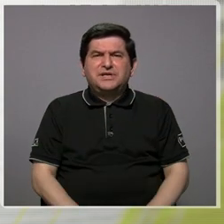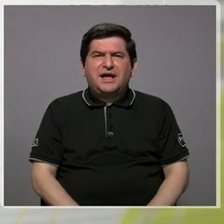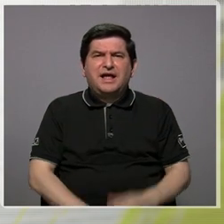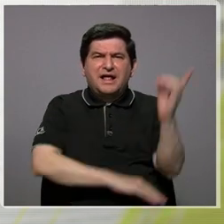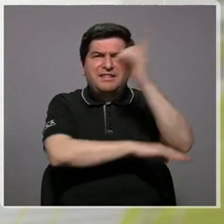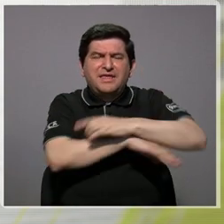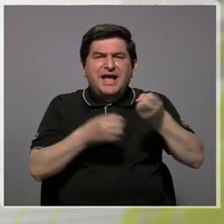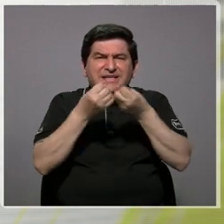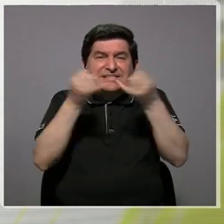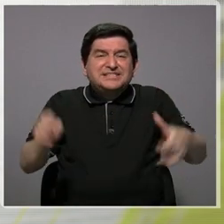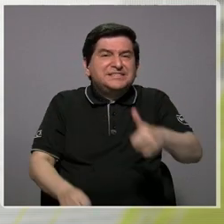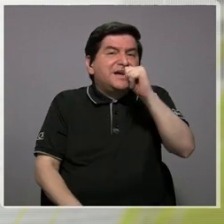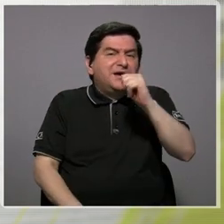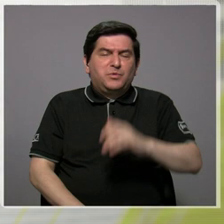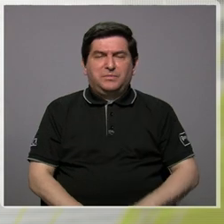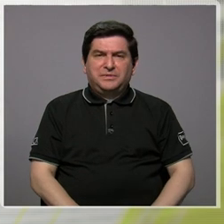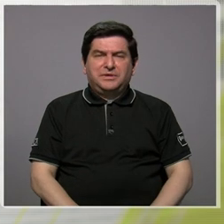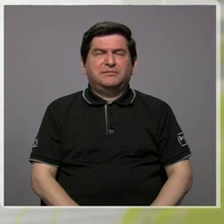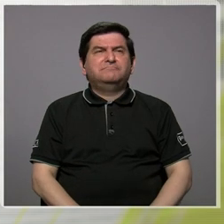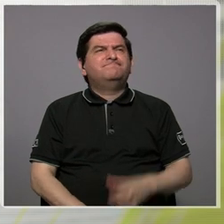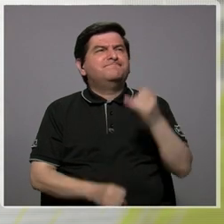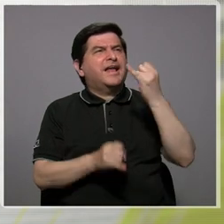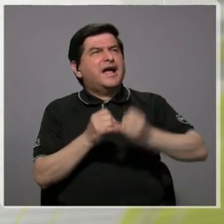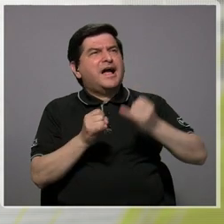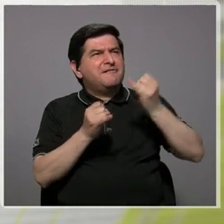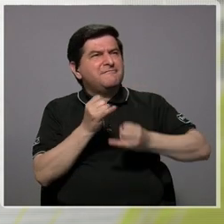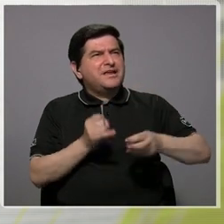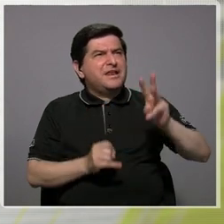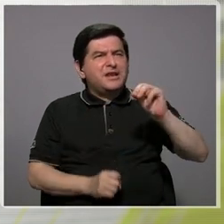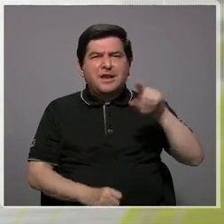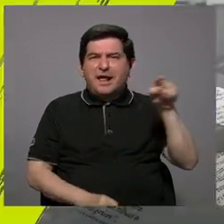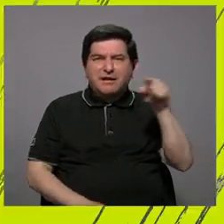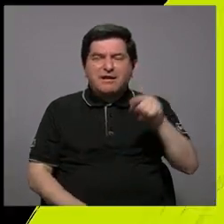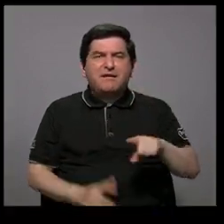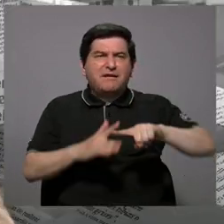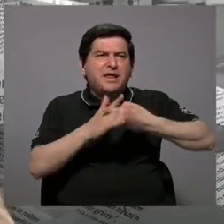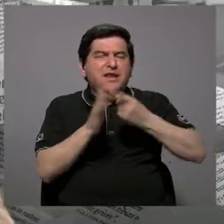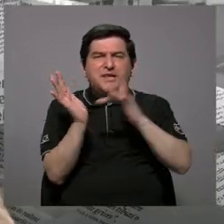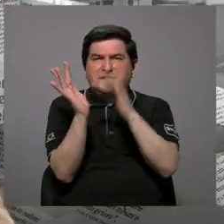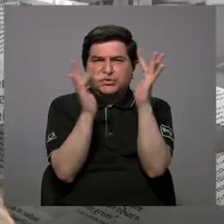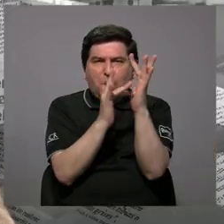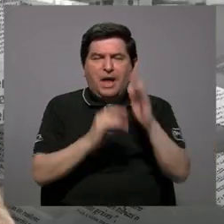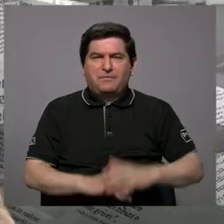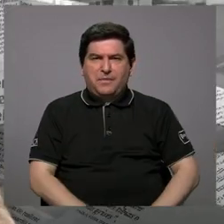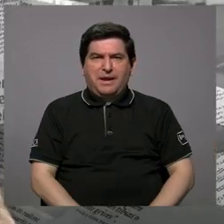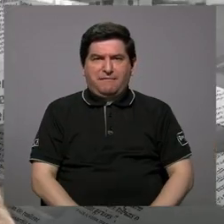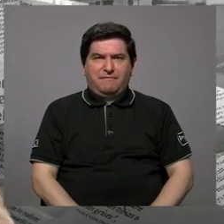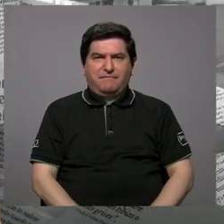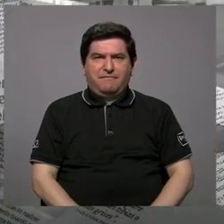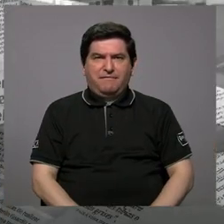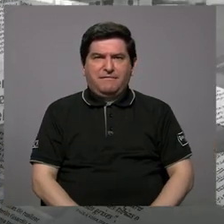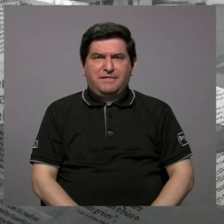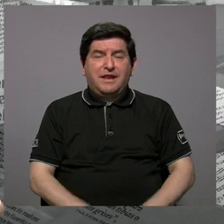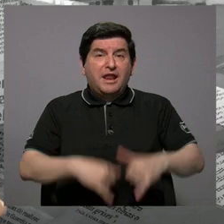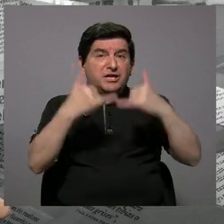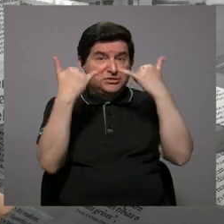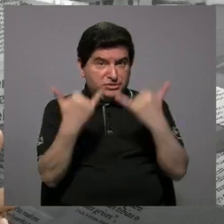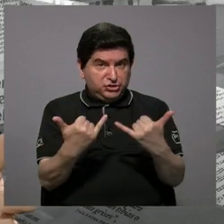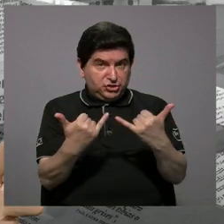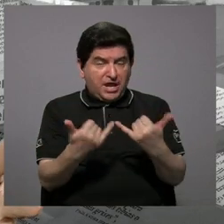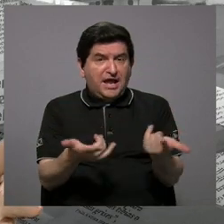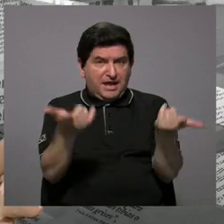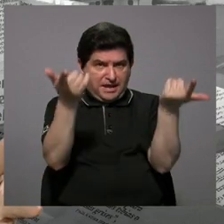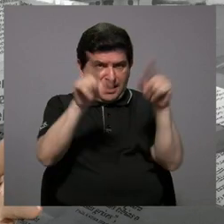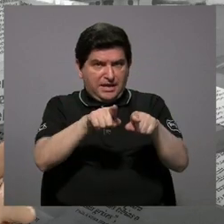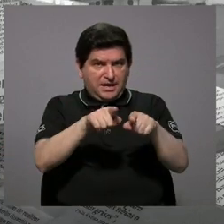días? Eso ocurrió a finales de marzo, principio de abril, fue cuando ya venía, el